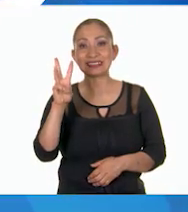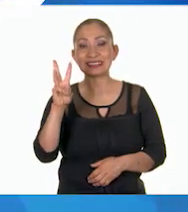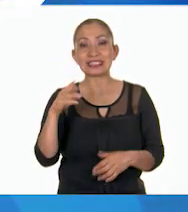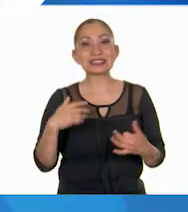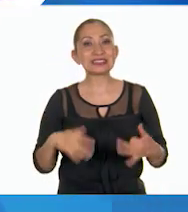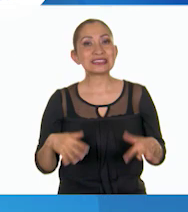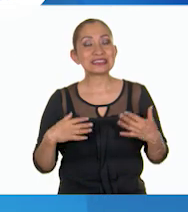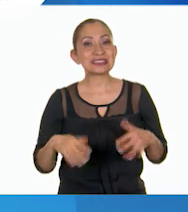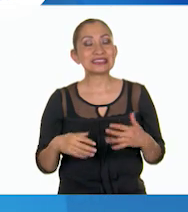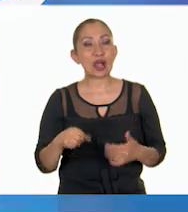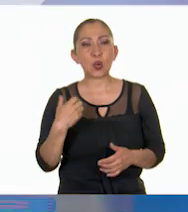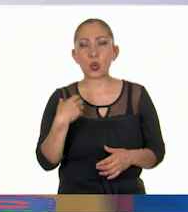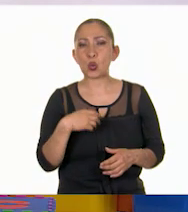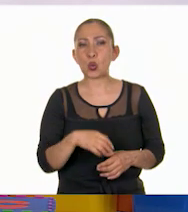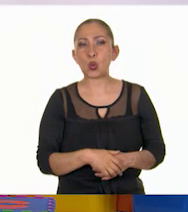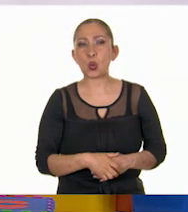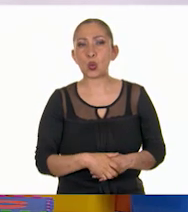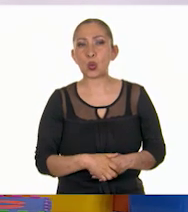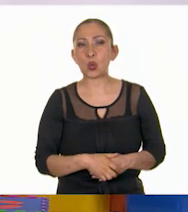¡Wow!